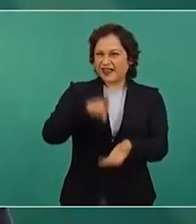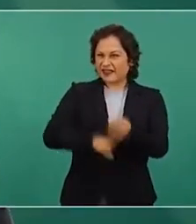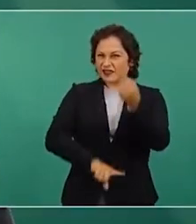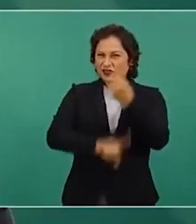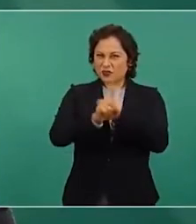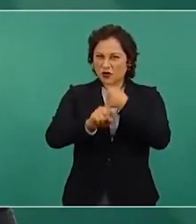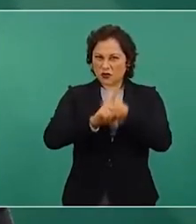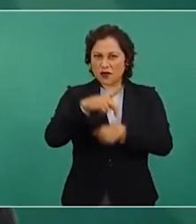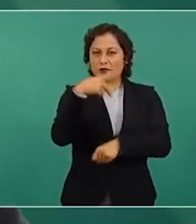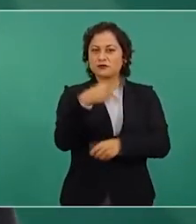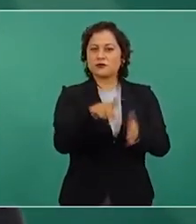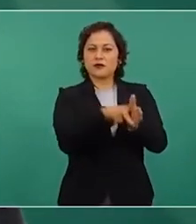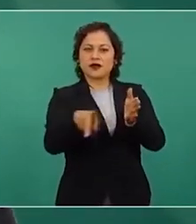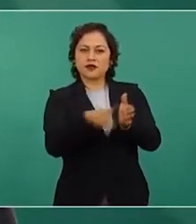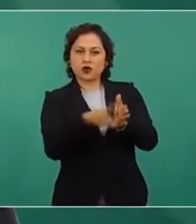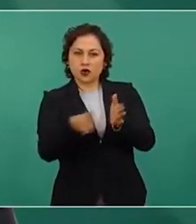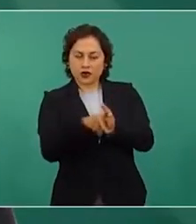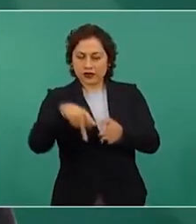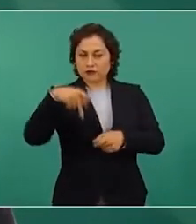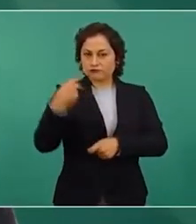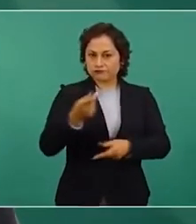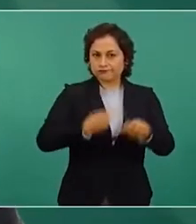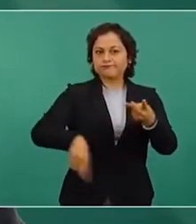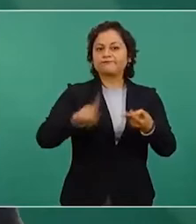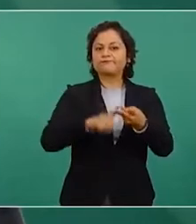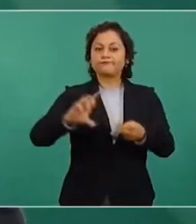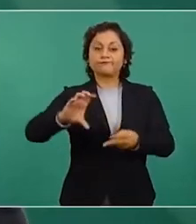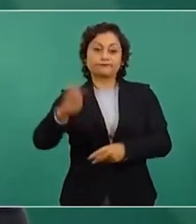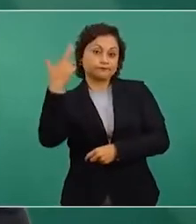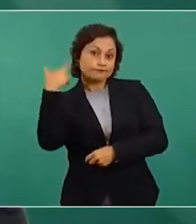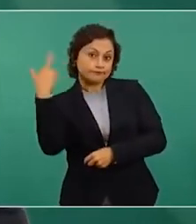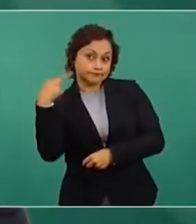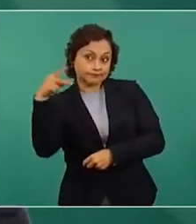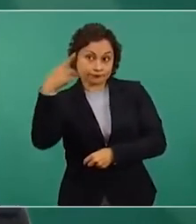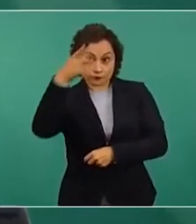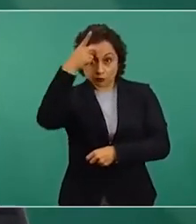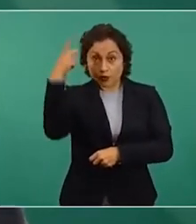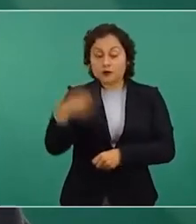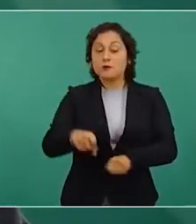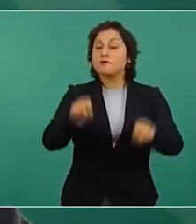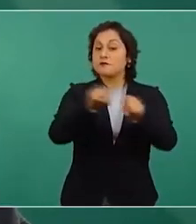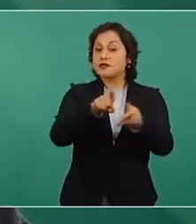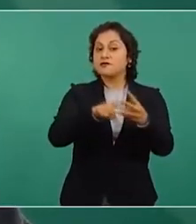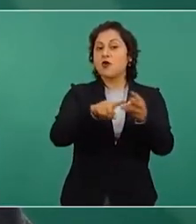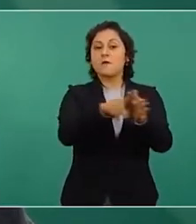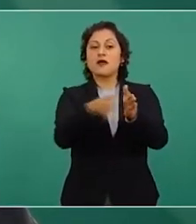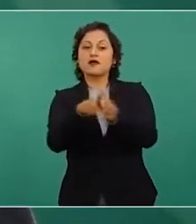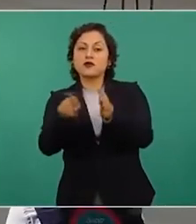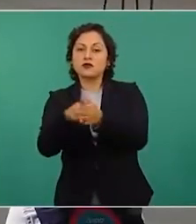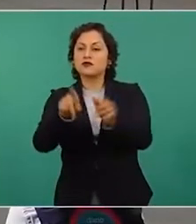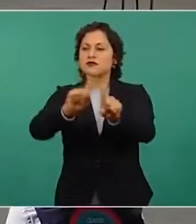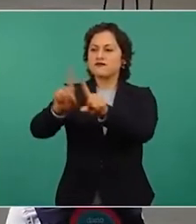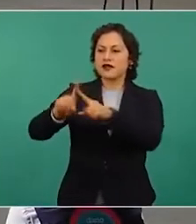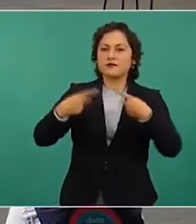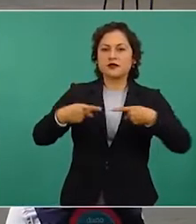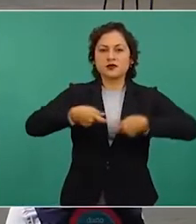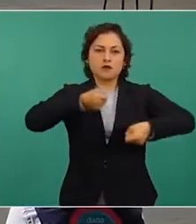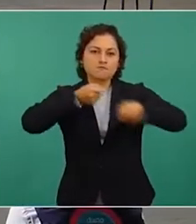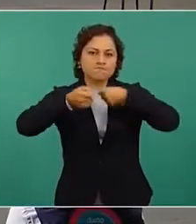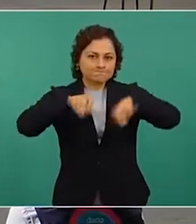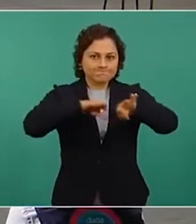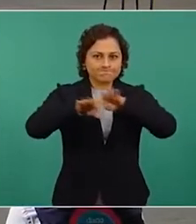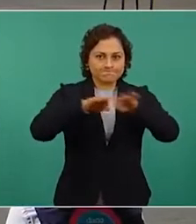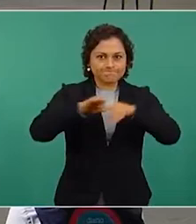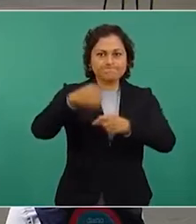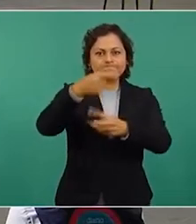periódico local, a una cadena de radio nacional, a periódicos nacionales, a periodistas, columnistas y